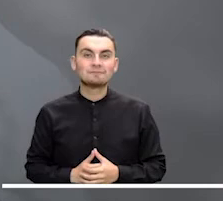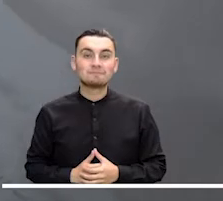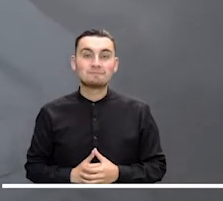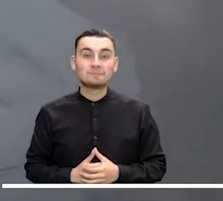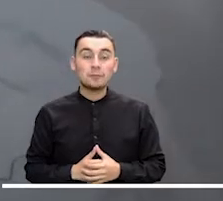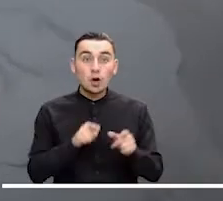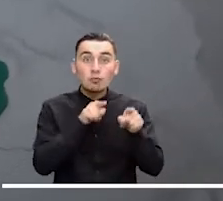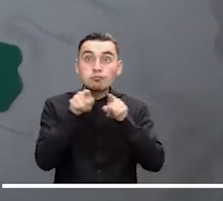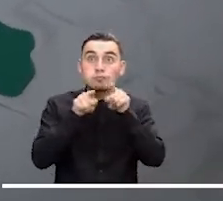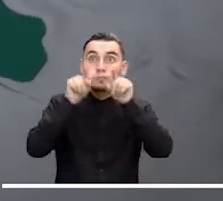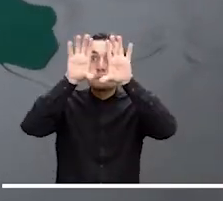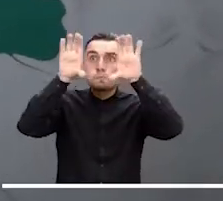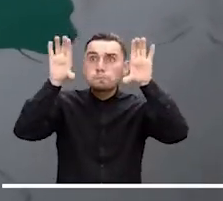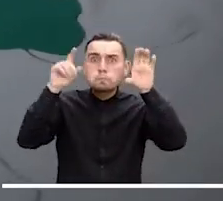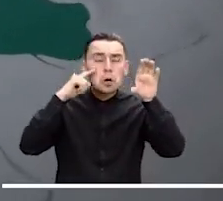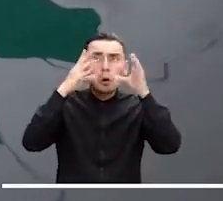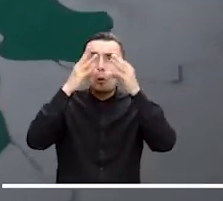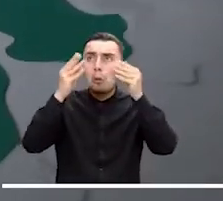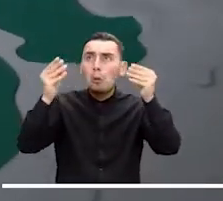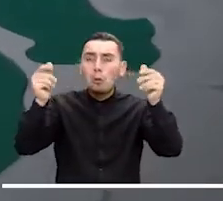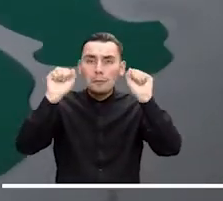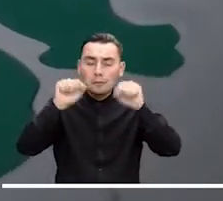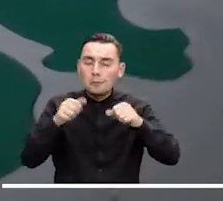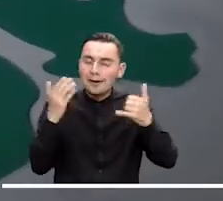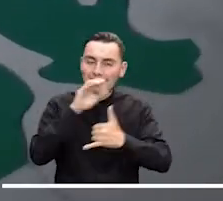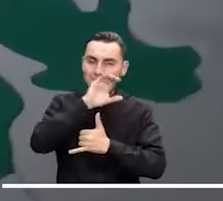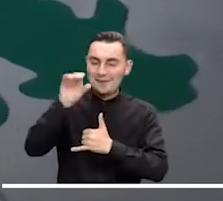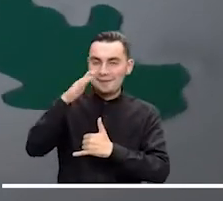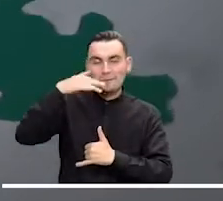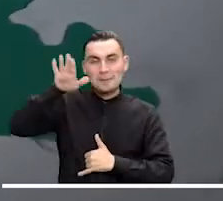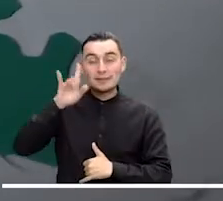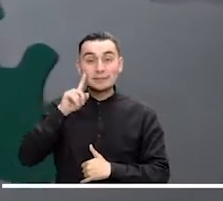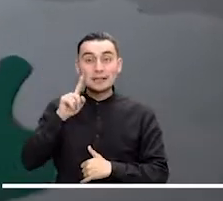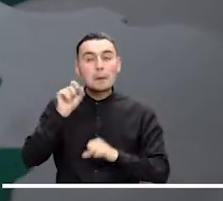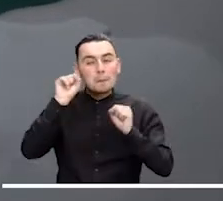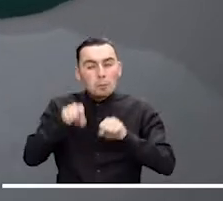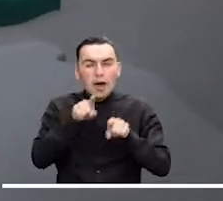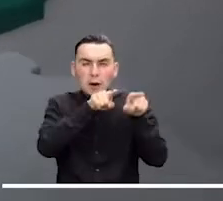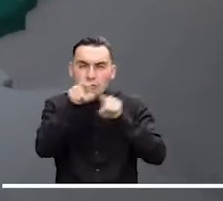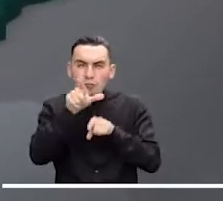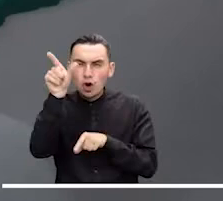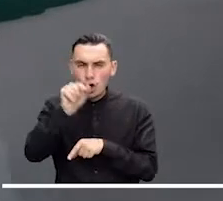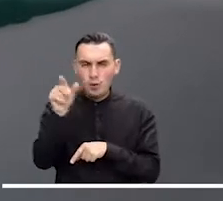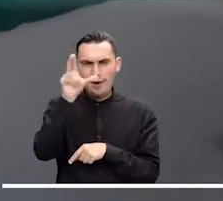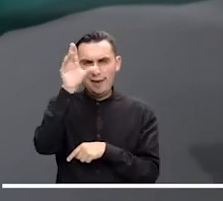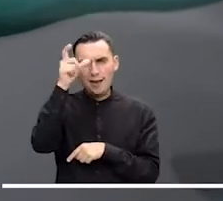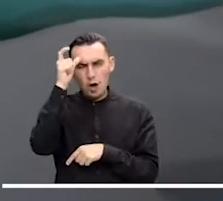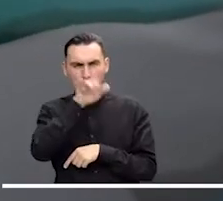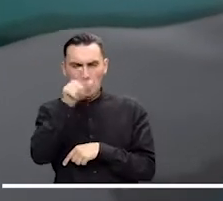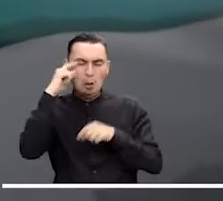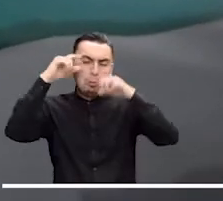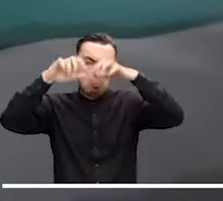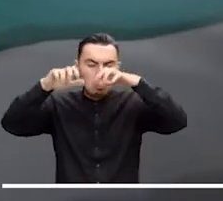Pocas nubes se podrán observar esta noche en el Caribe. En la madrugada se esperan lloviznas en Sucre y Oriente de Córdoba.